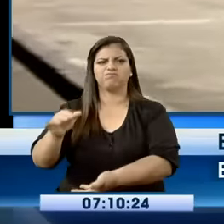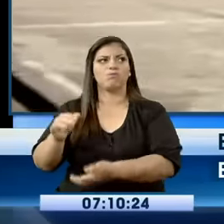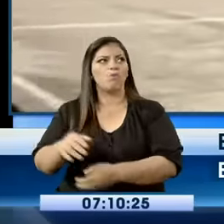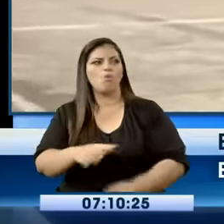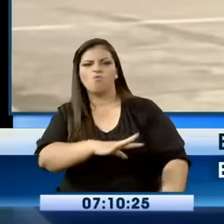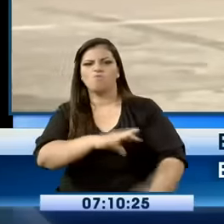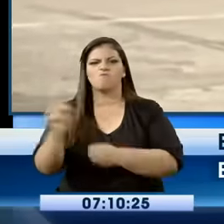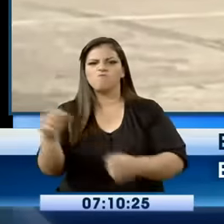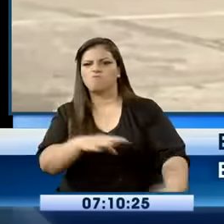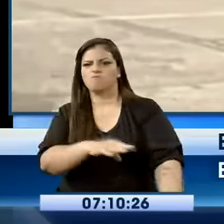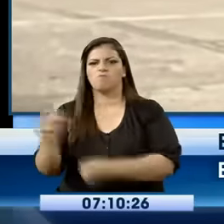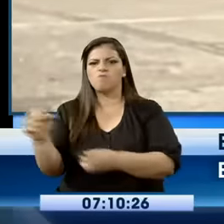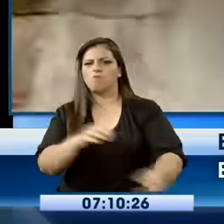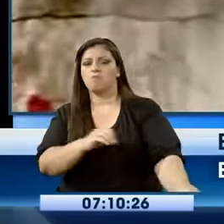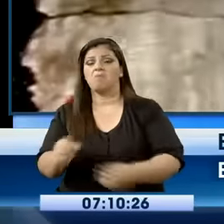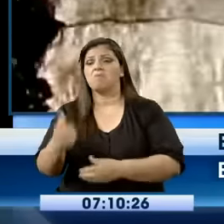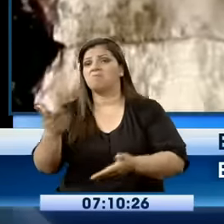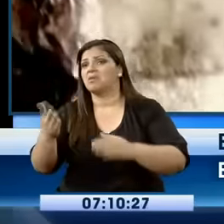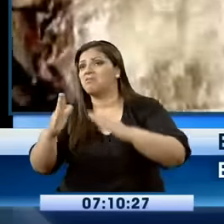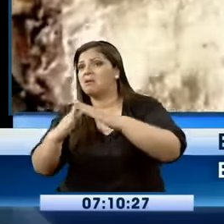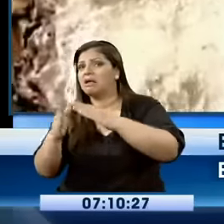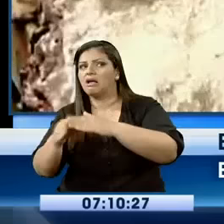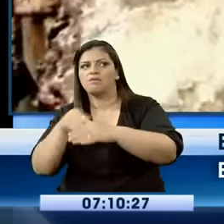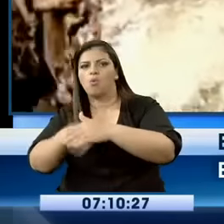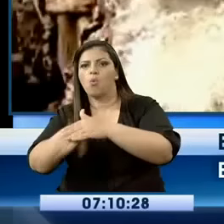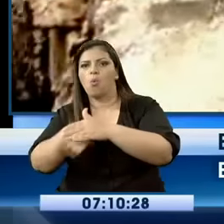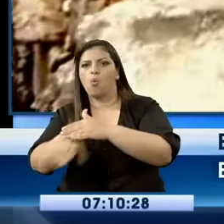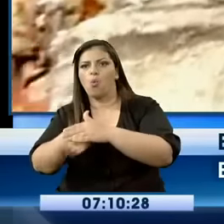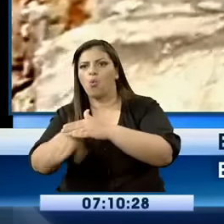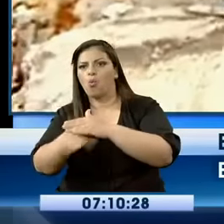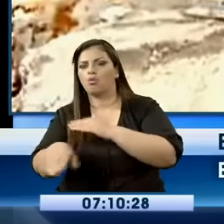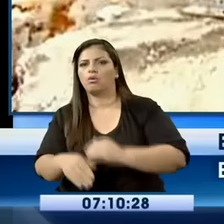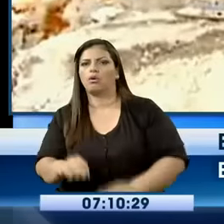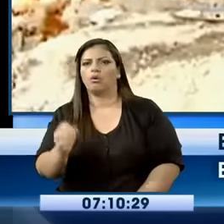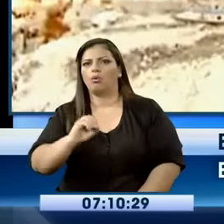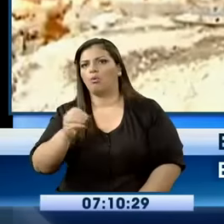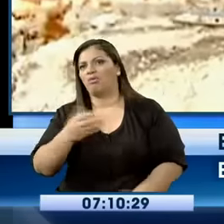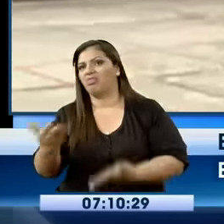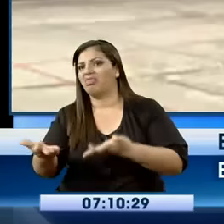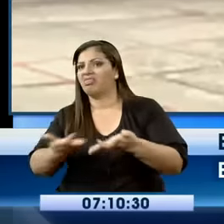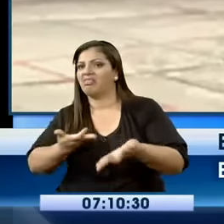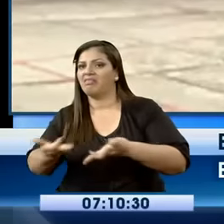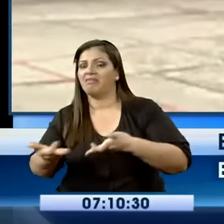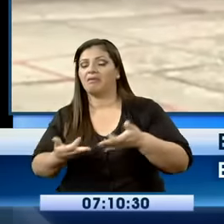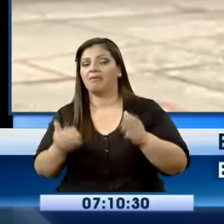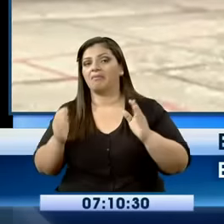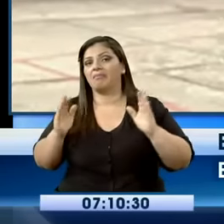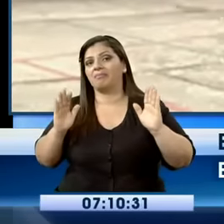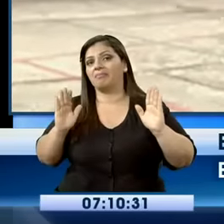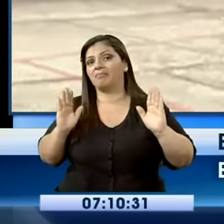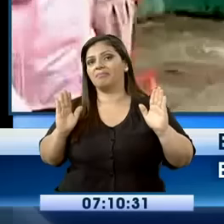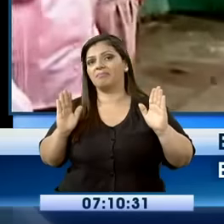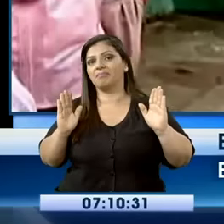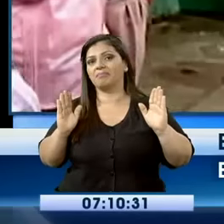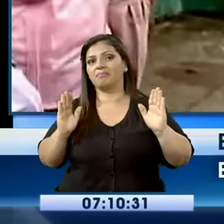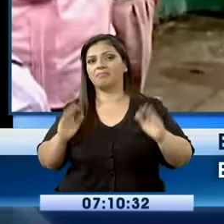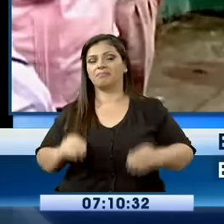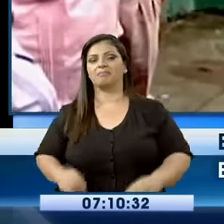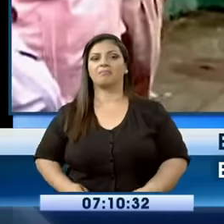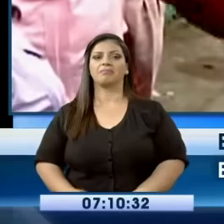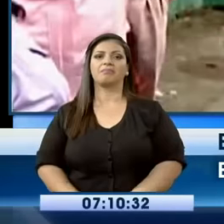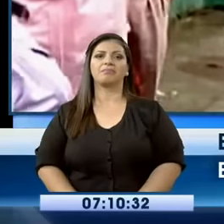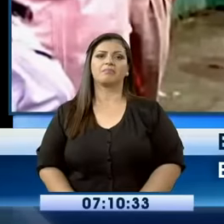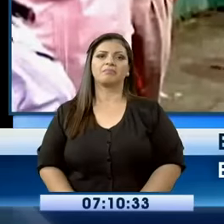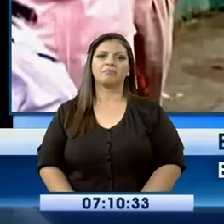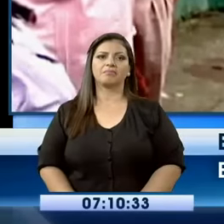No solo en un domicilio, pueden estar en algunas tiendas, Jorge. A lo mejor hasta en algunas tiendas. Entonces, eso me permito